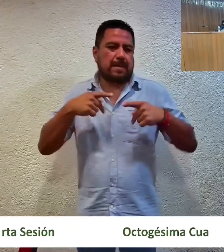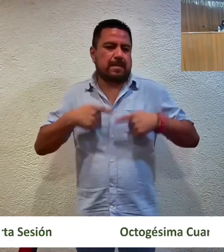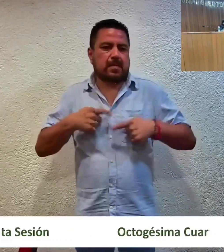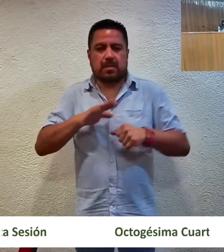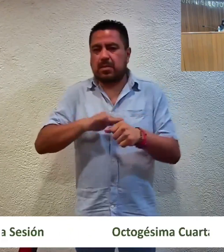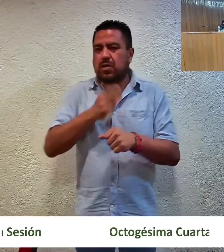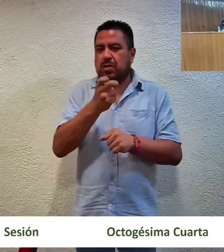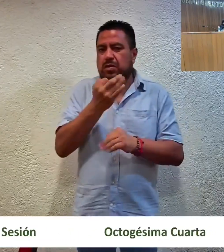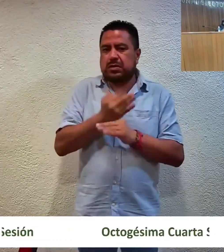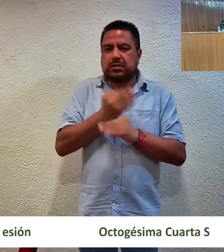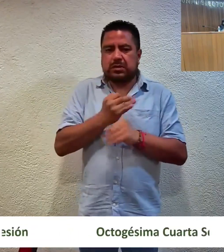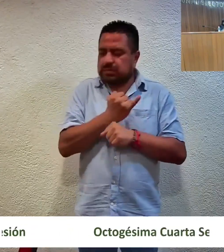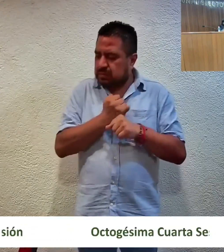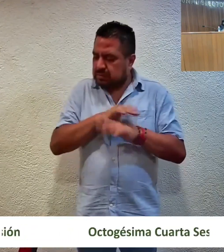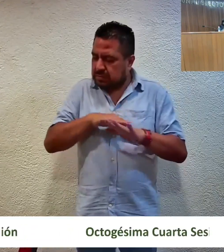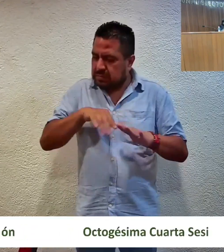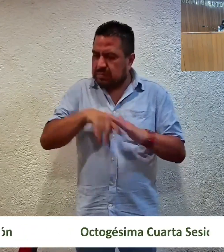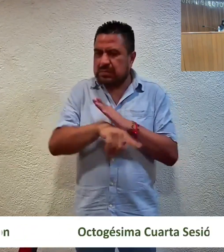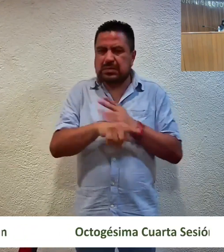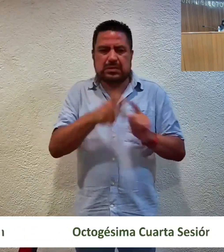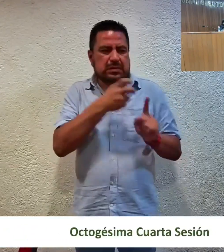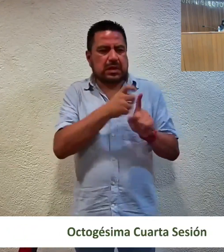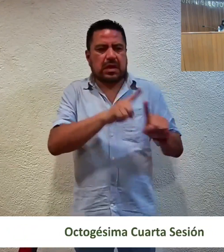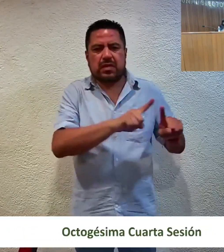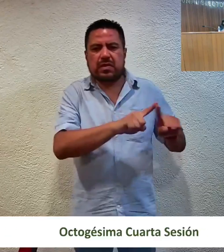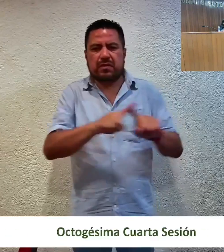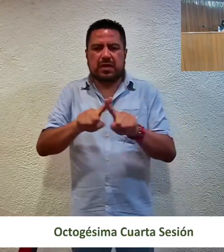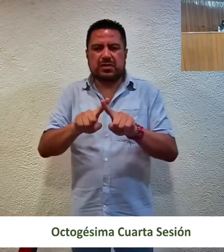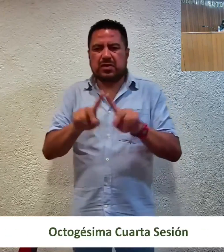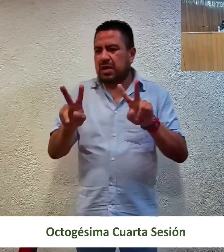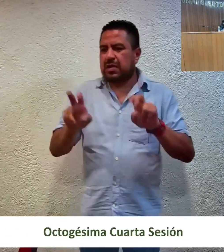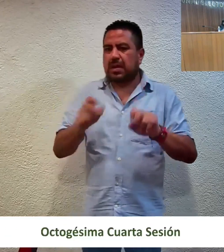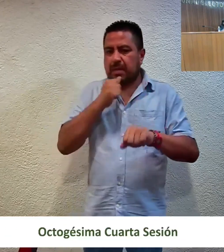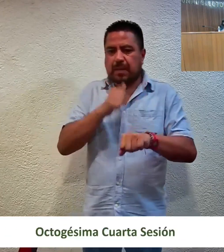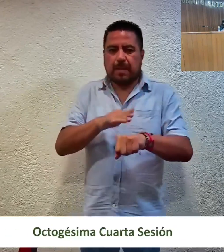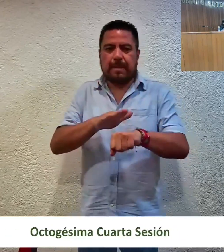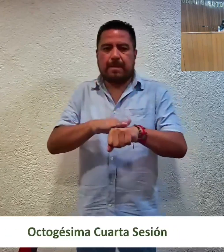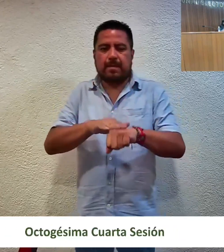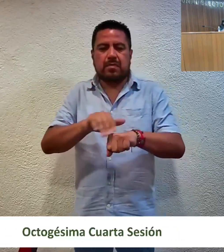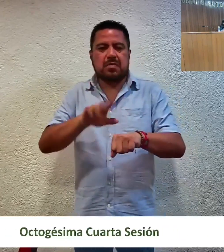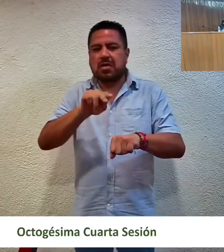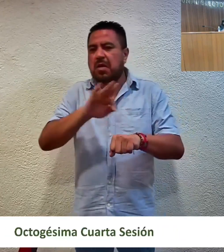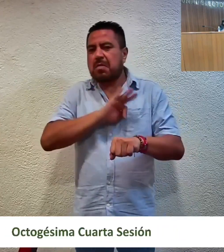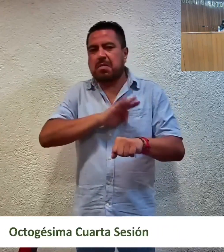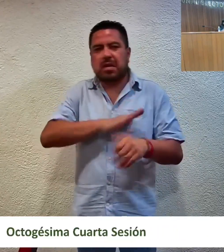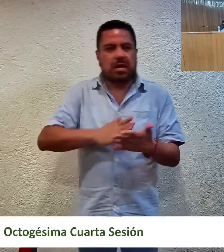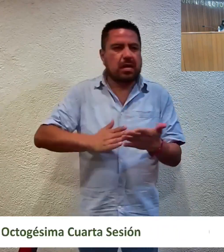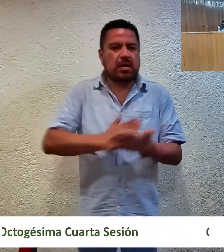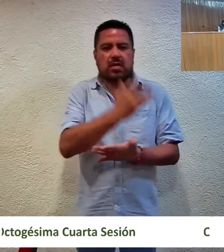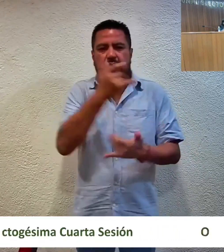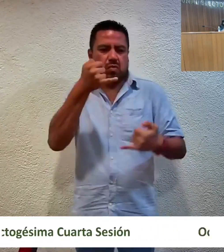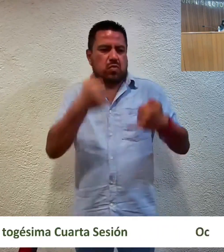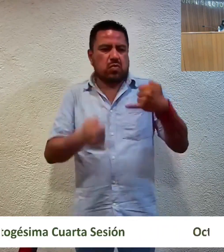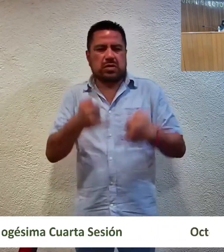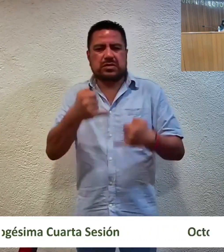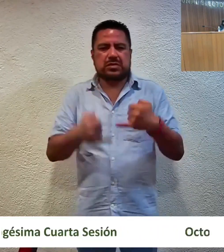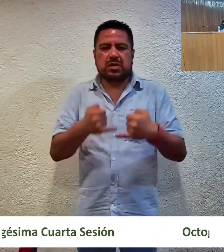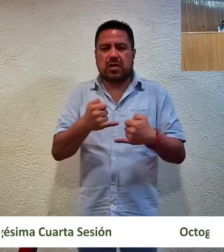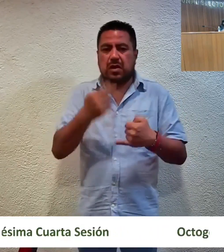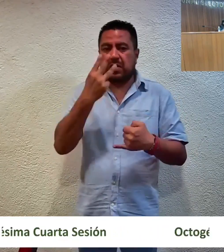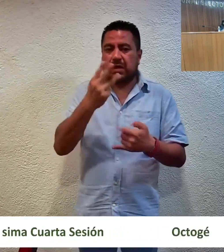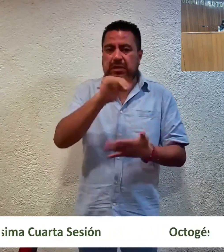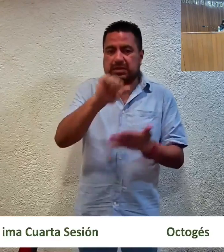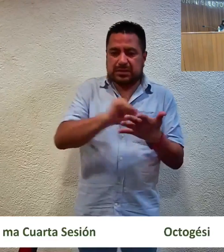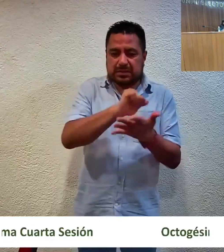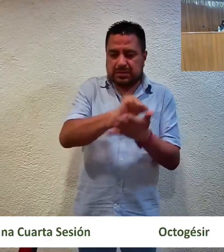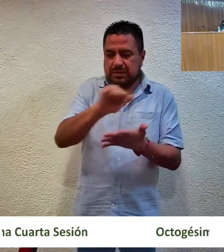al haber sido analizado y juzgado ello en diverso asunto y se advierte que no trascendieron en el presente juicio respecto de tres actas de